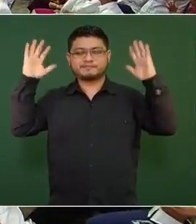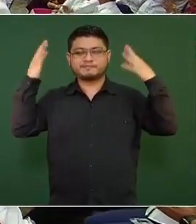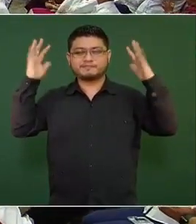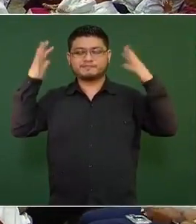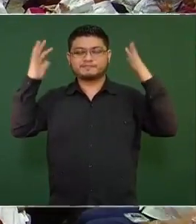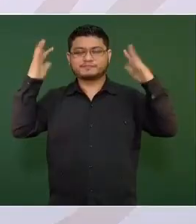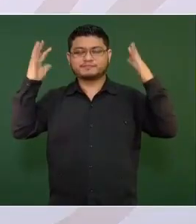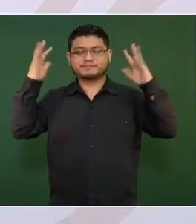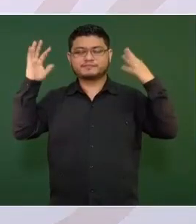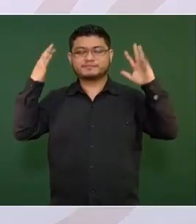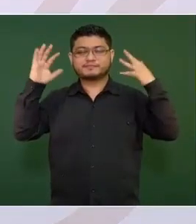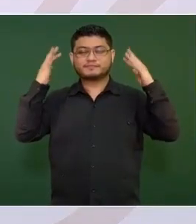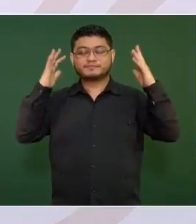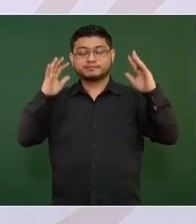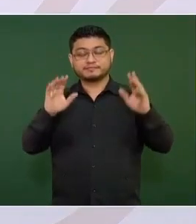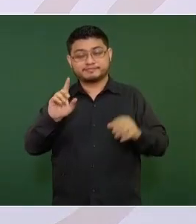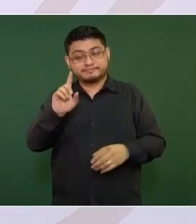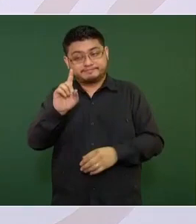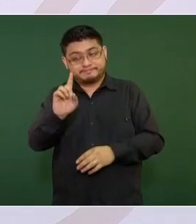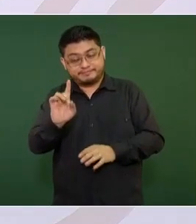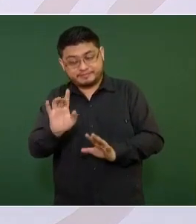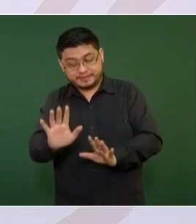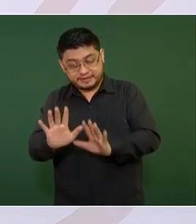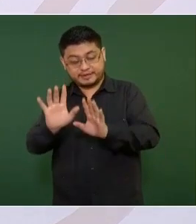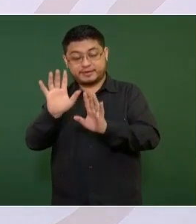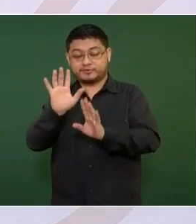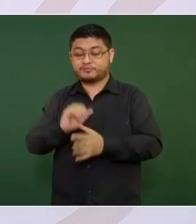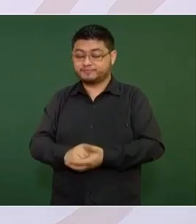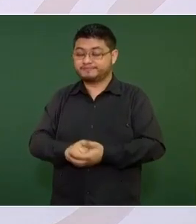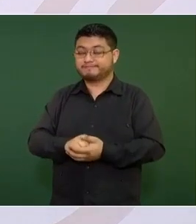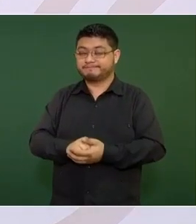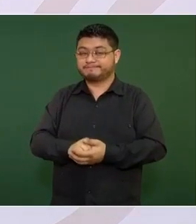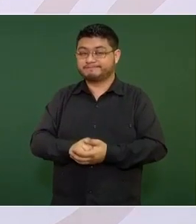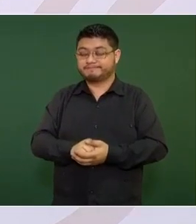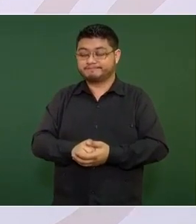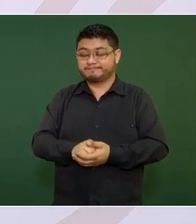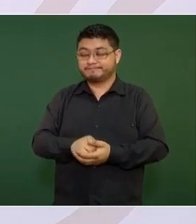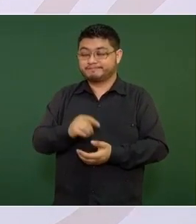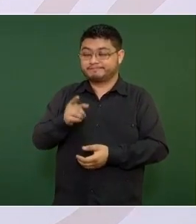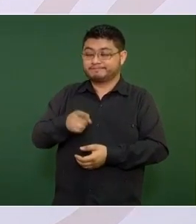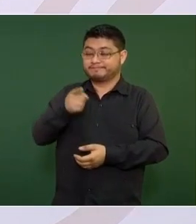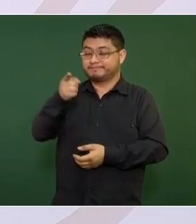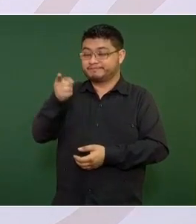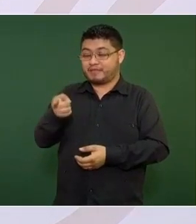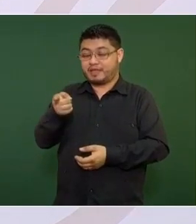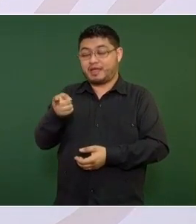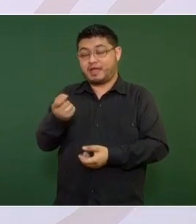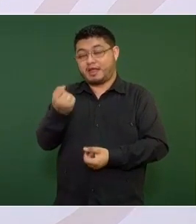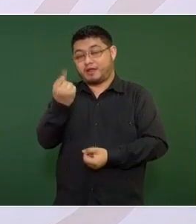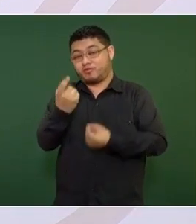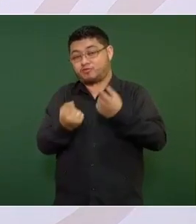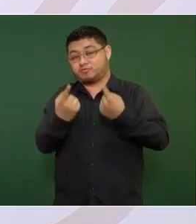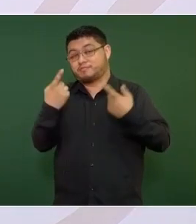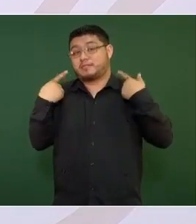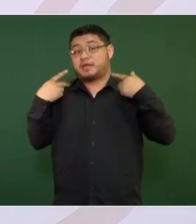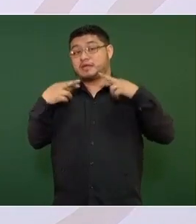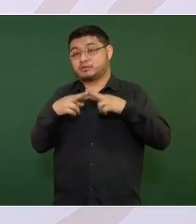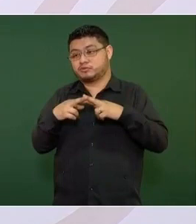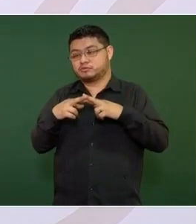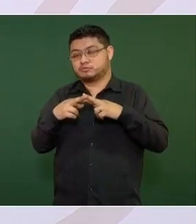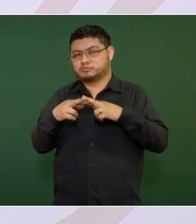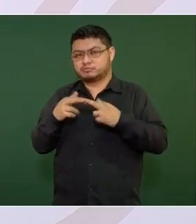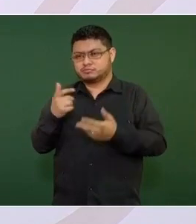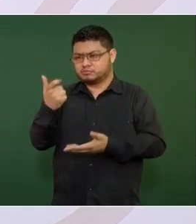Pero resulta que había maestros que ganaban menos